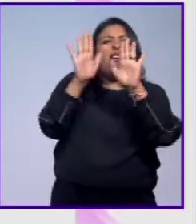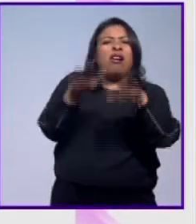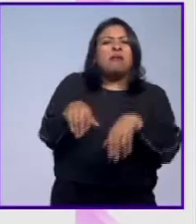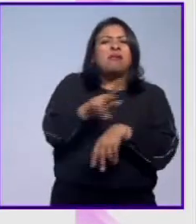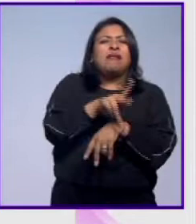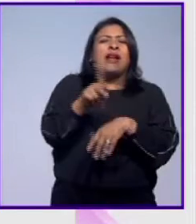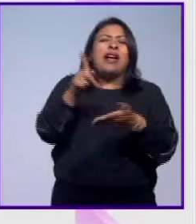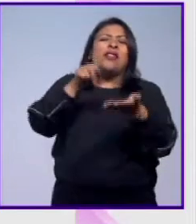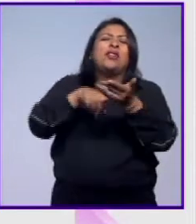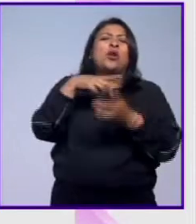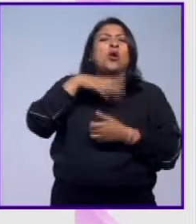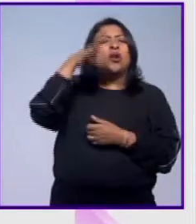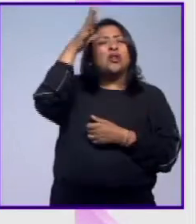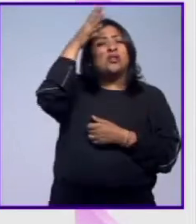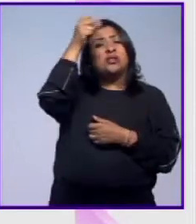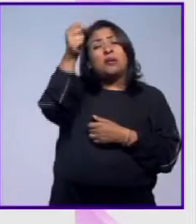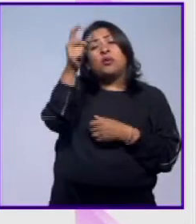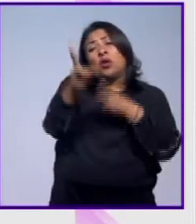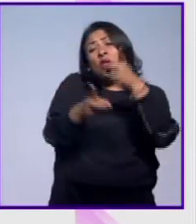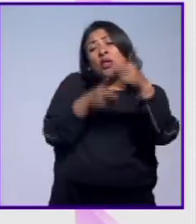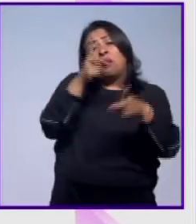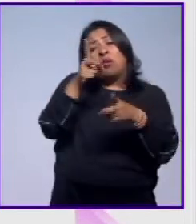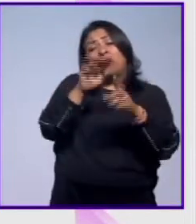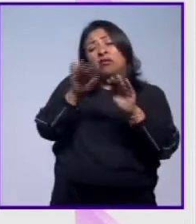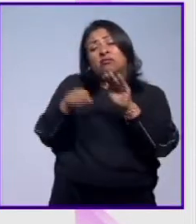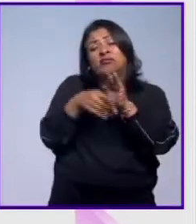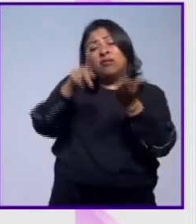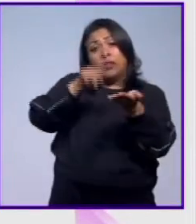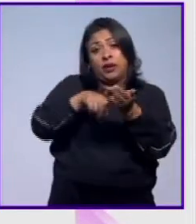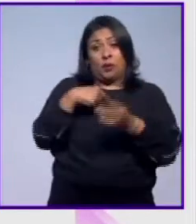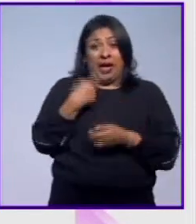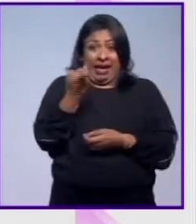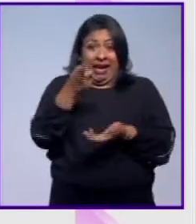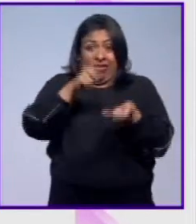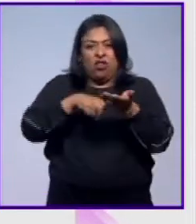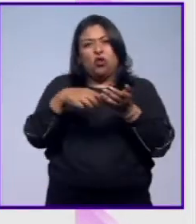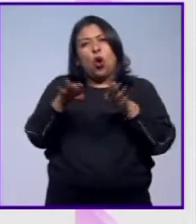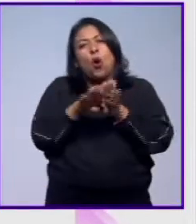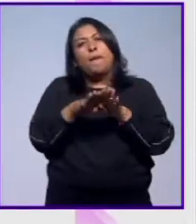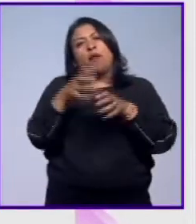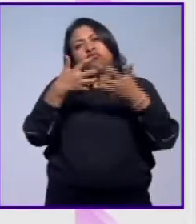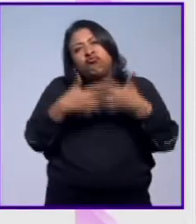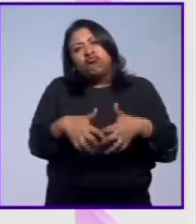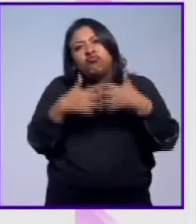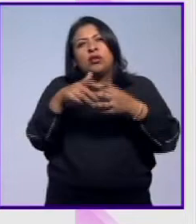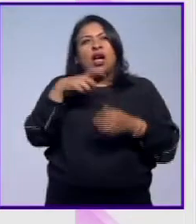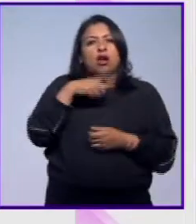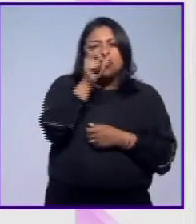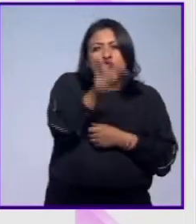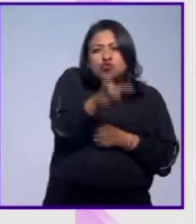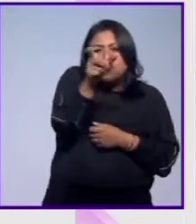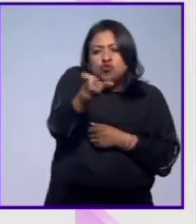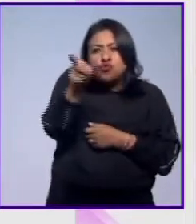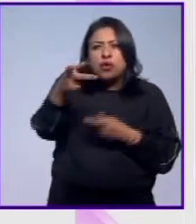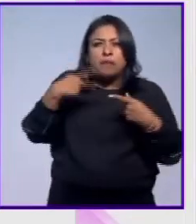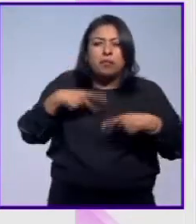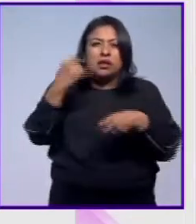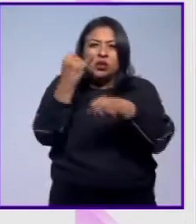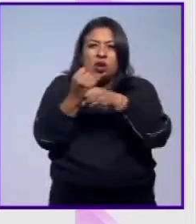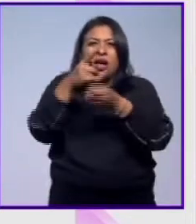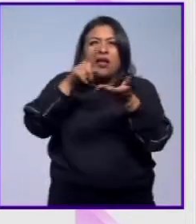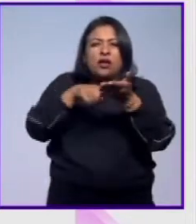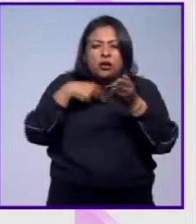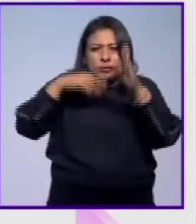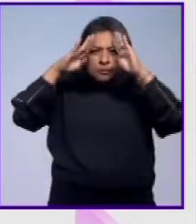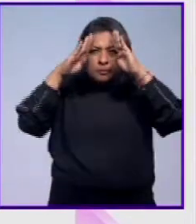y limita bajo el concepto de deporte. Pero bajo esa industria están esas figuras y personajes, cuyos actos